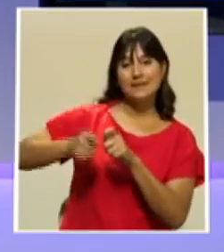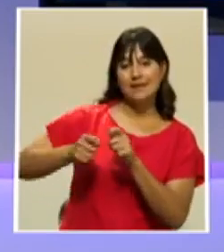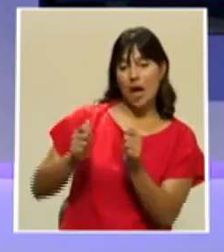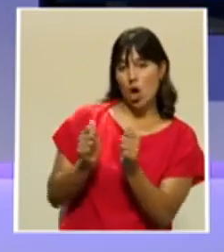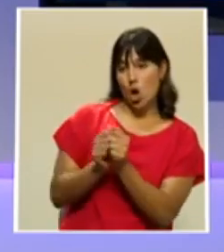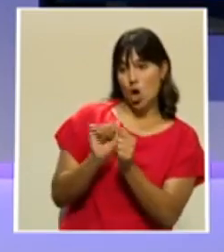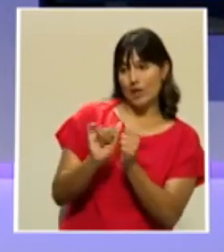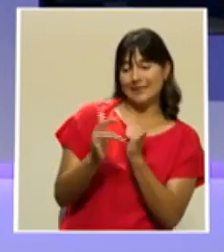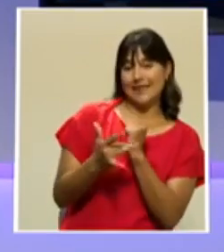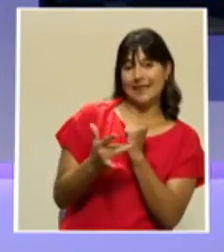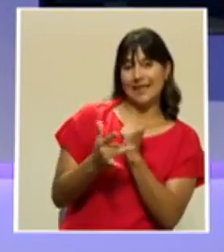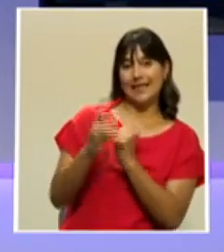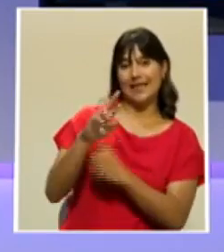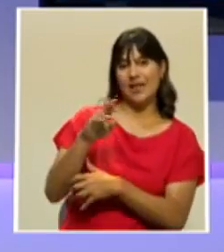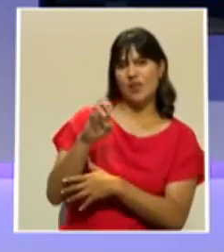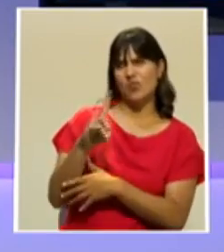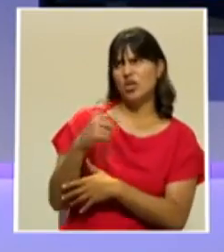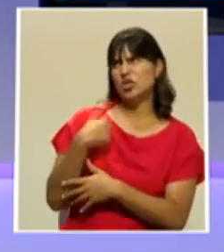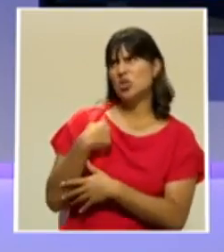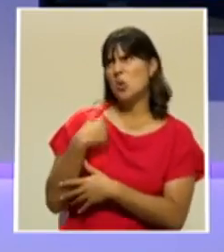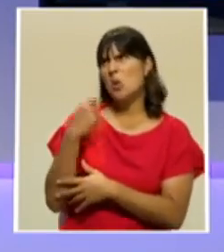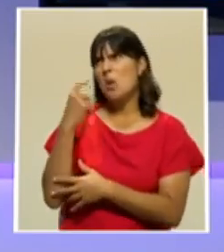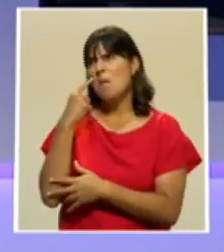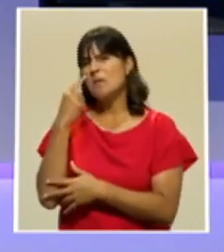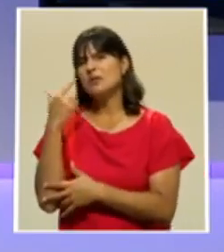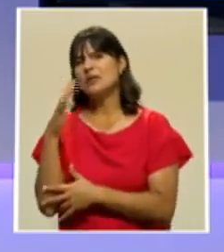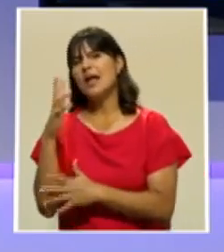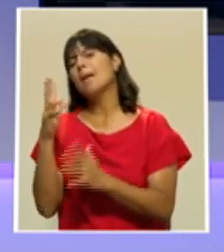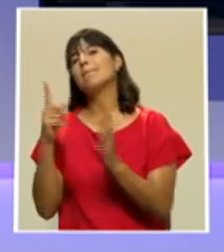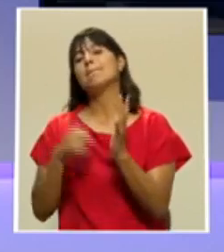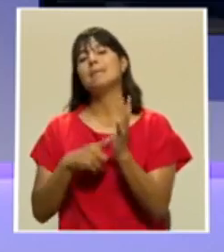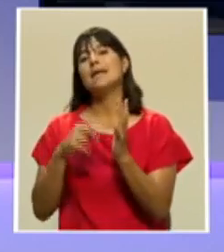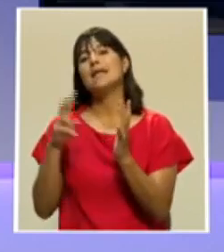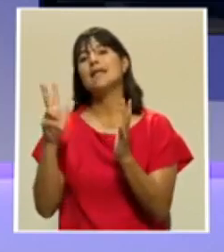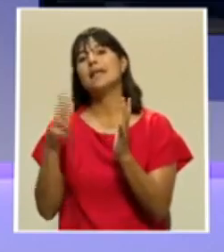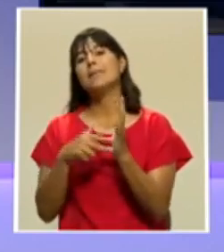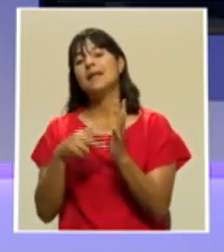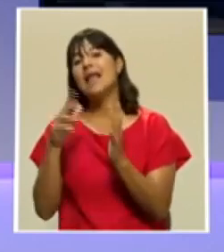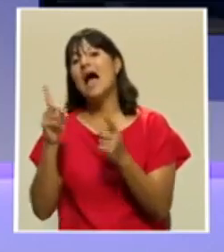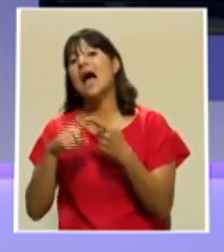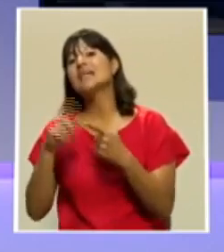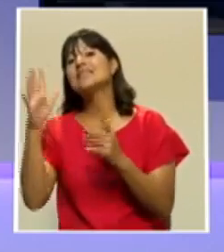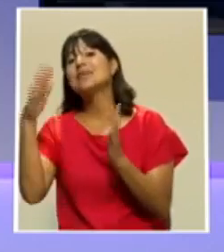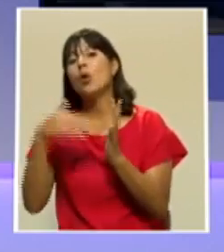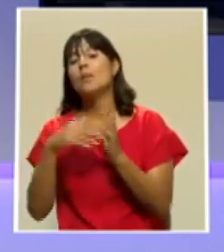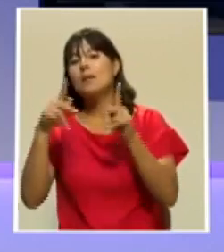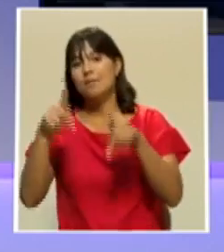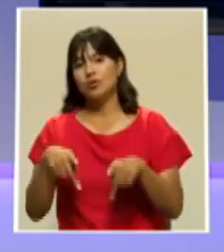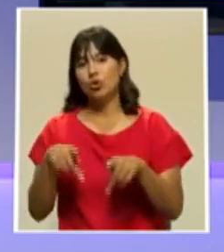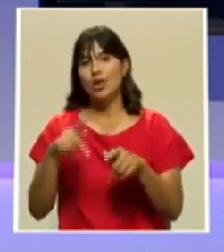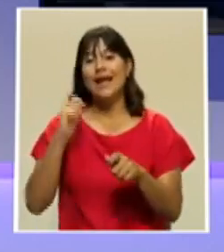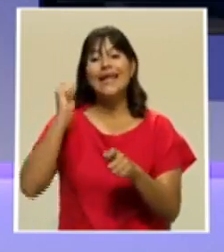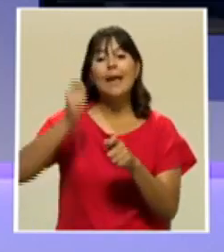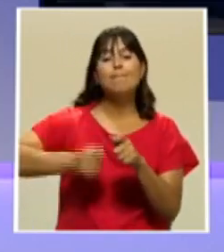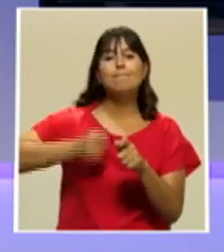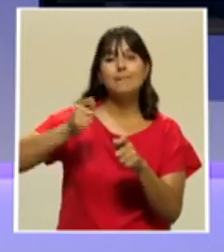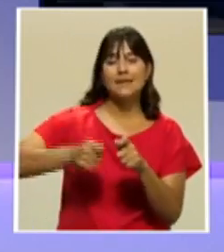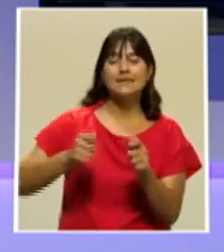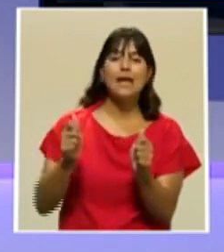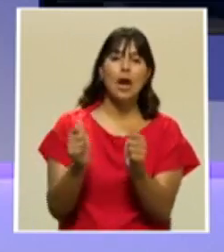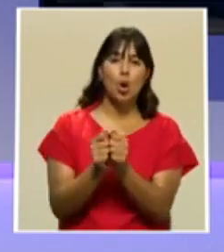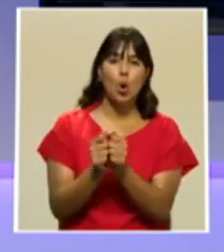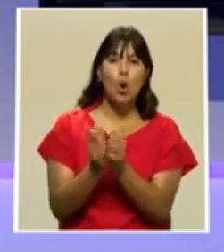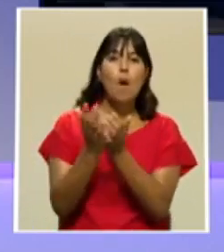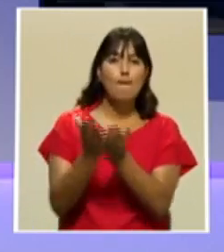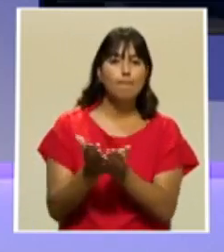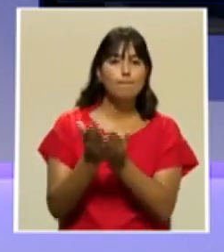números desde mil hasta tres mil, hasta inclusive cinco mil personas dedicadas a la pesca de arrastre, cosa que no hay un solo documento